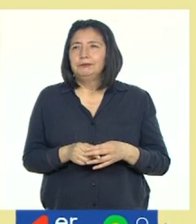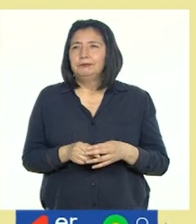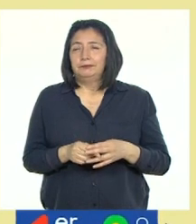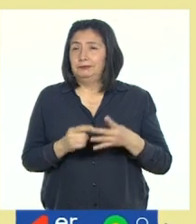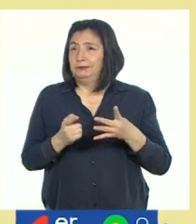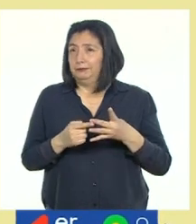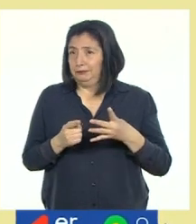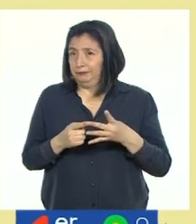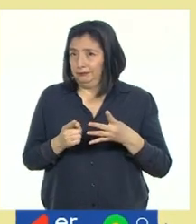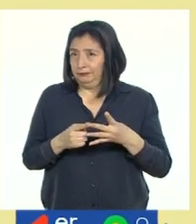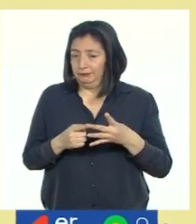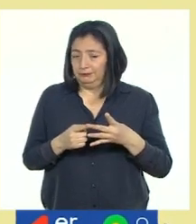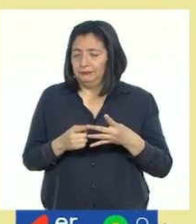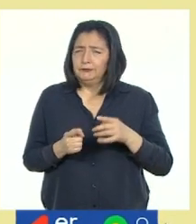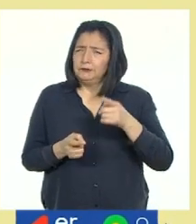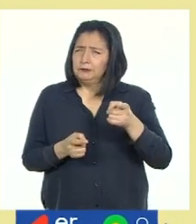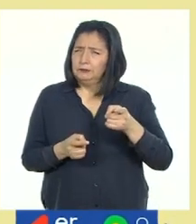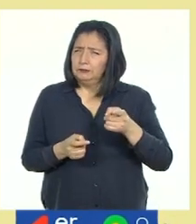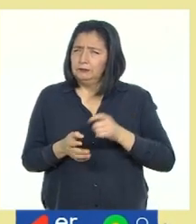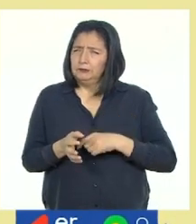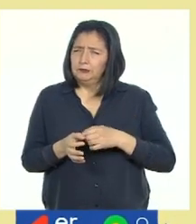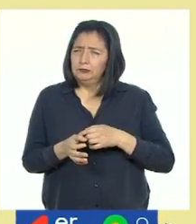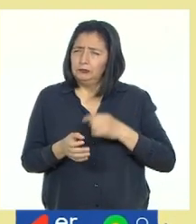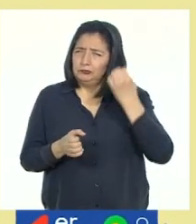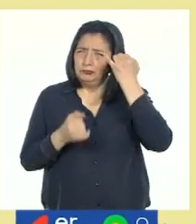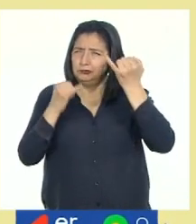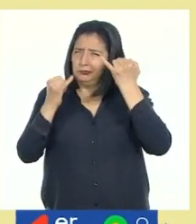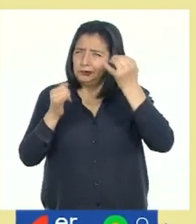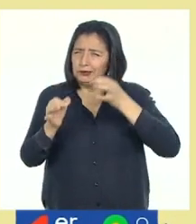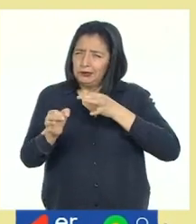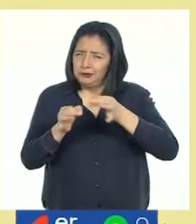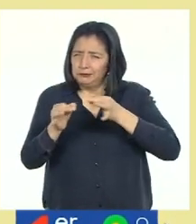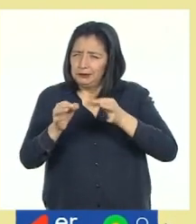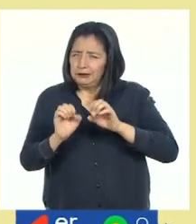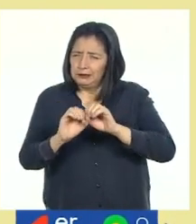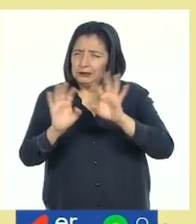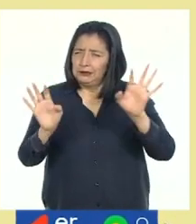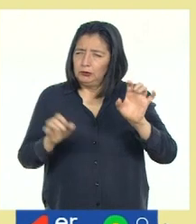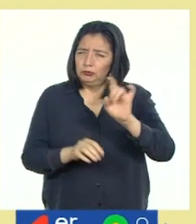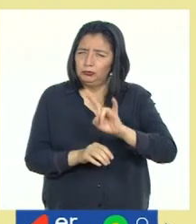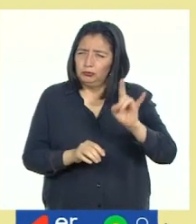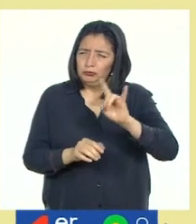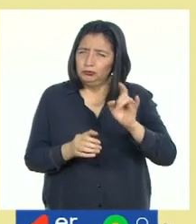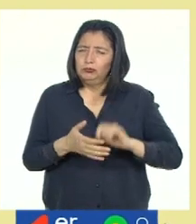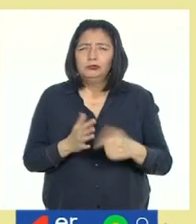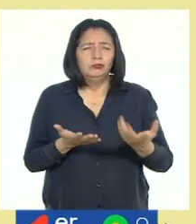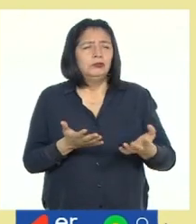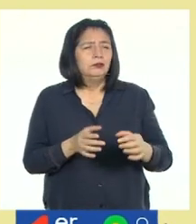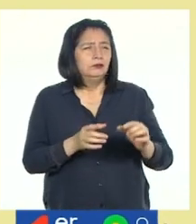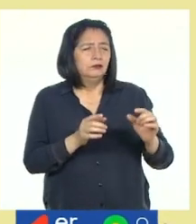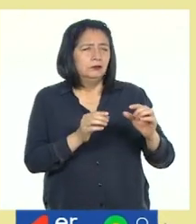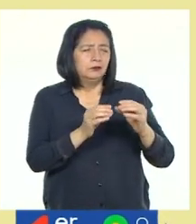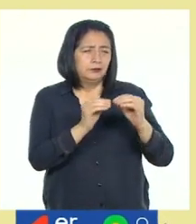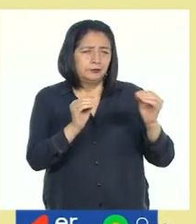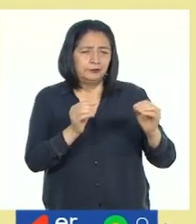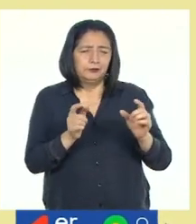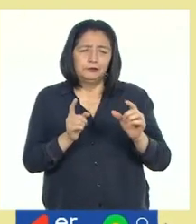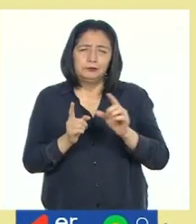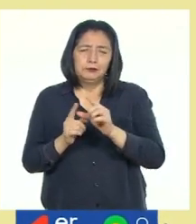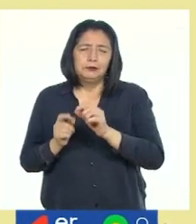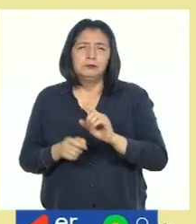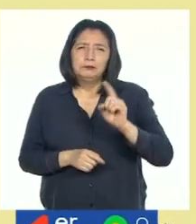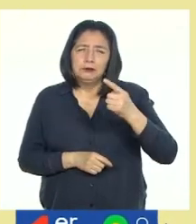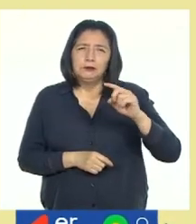Ahora, ¿expresaste tus ideas en forma clara utilizando los conectores de secuencia primero,